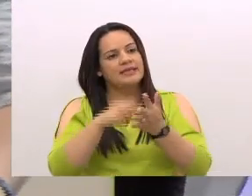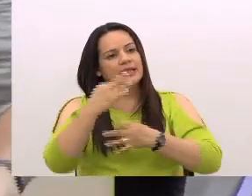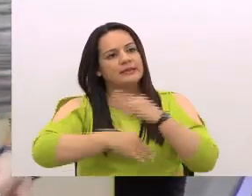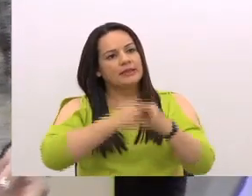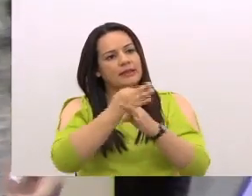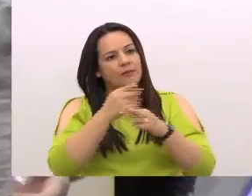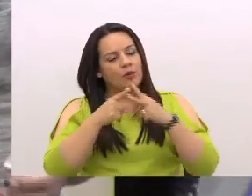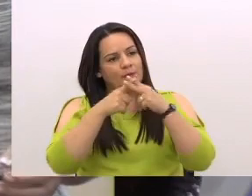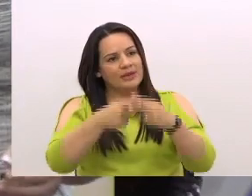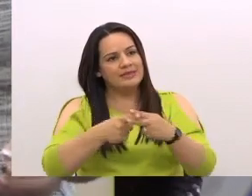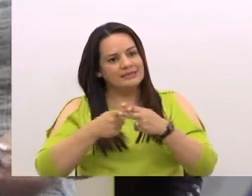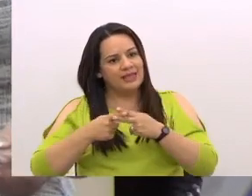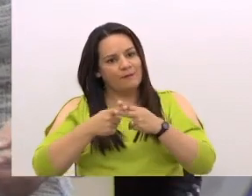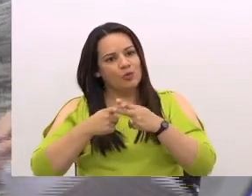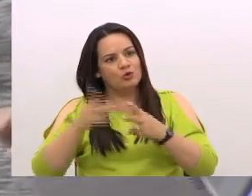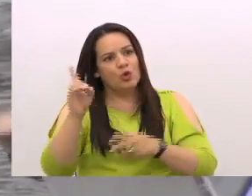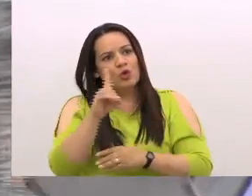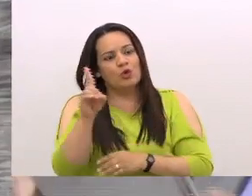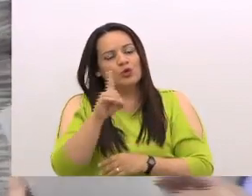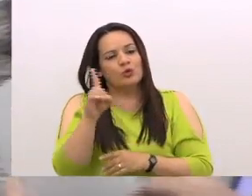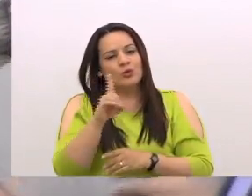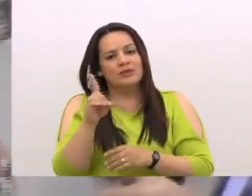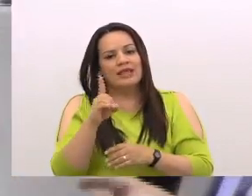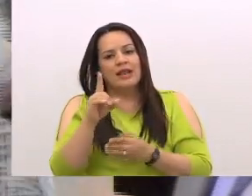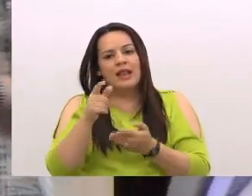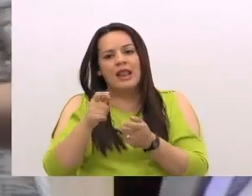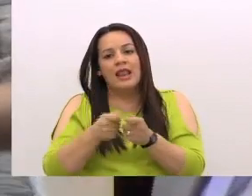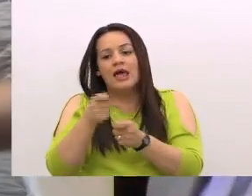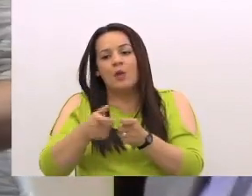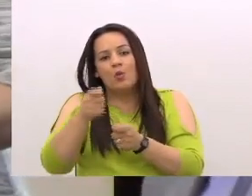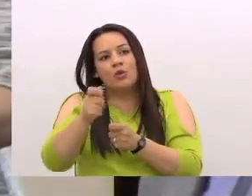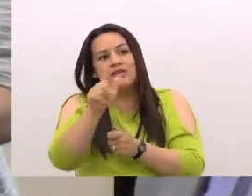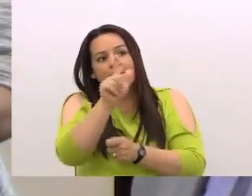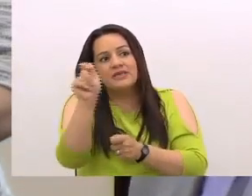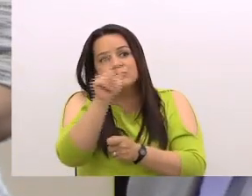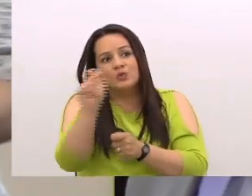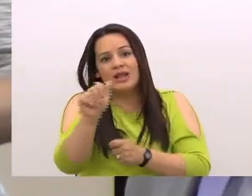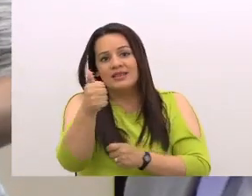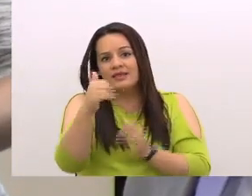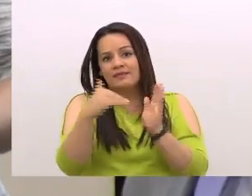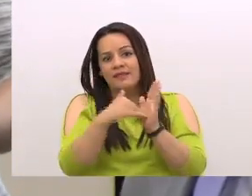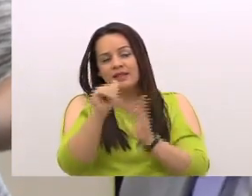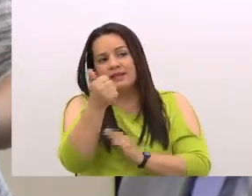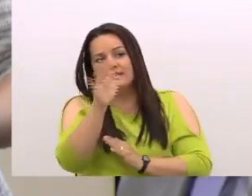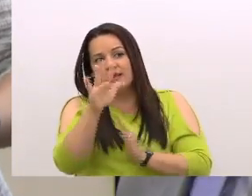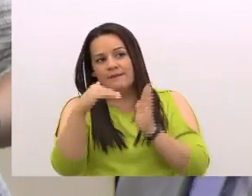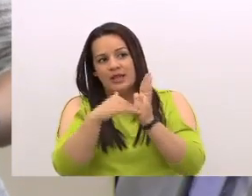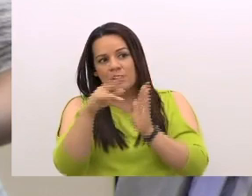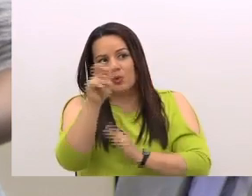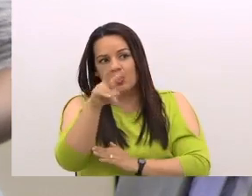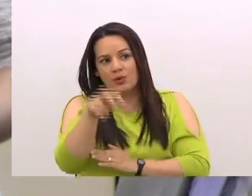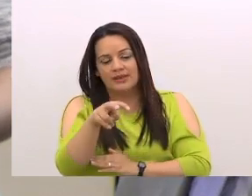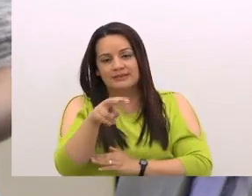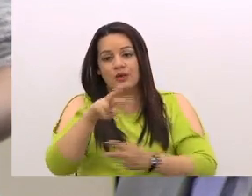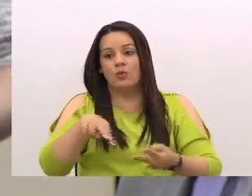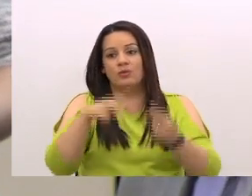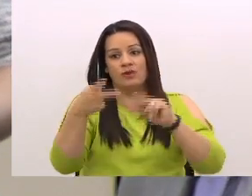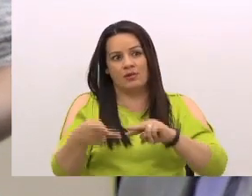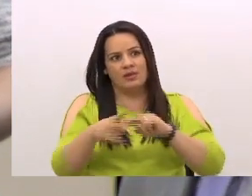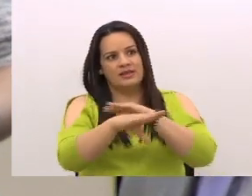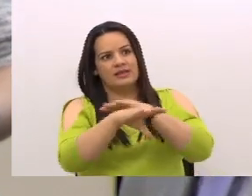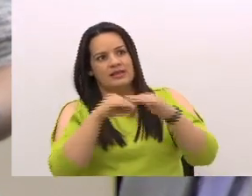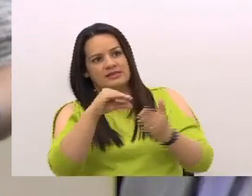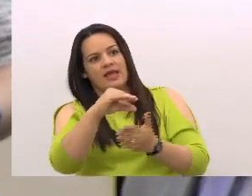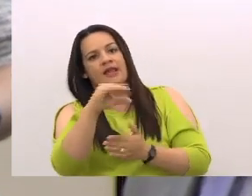préstamos, donde la cuota tal vez mensual es de 10 mil, 15 mil colones, que contrario a sacar 300